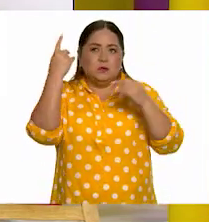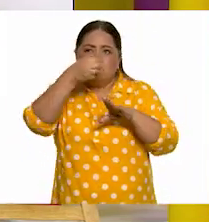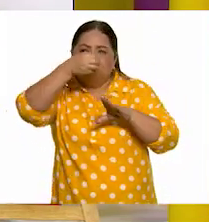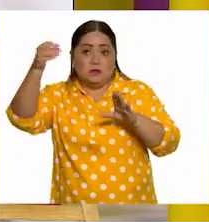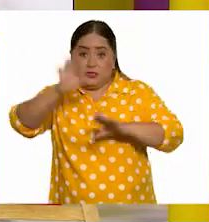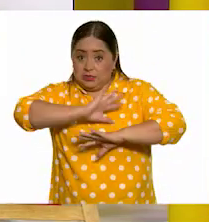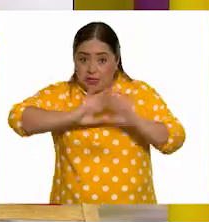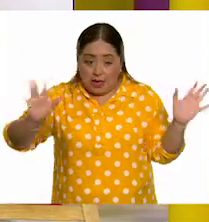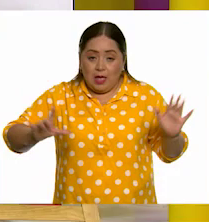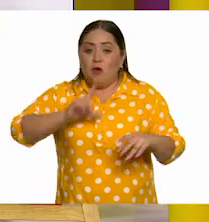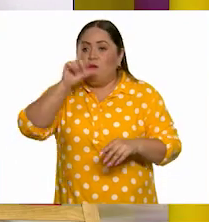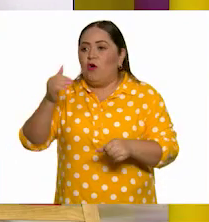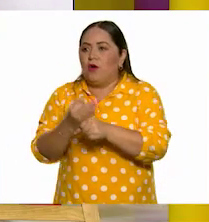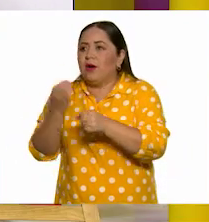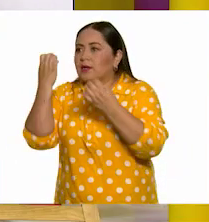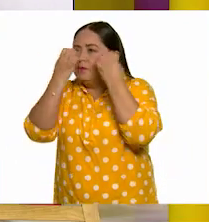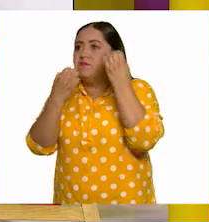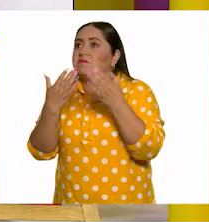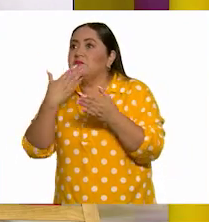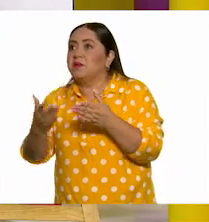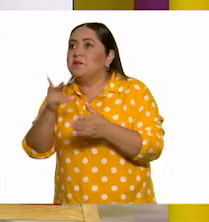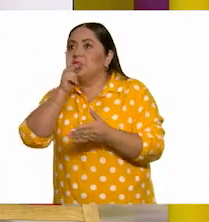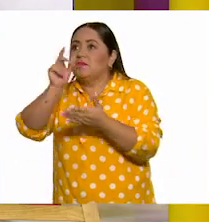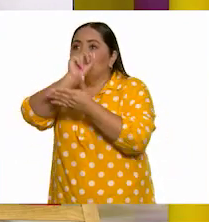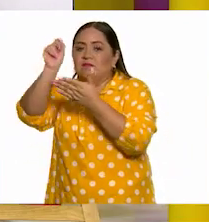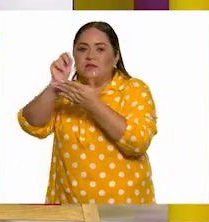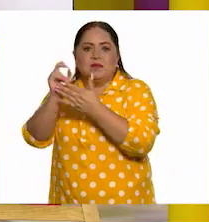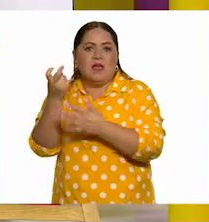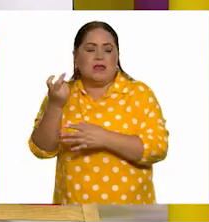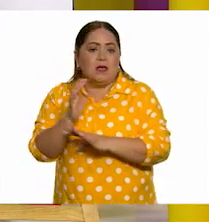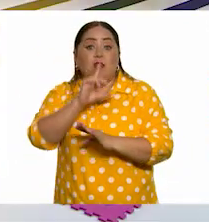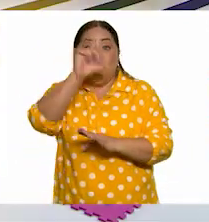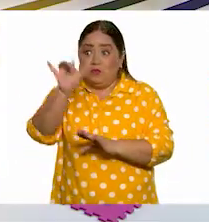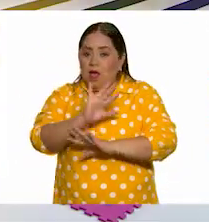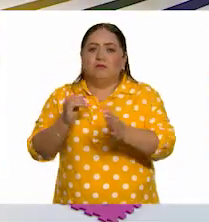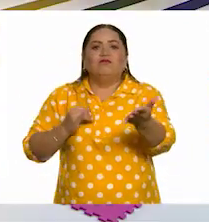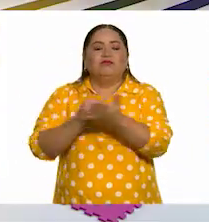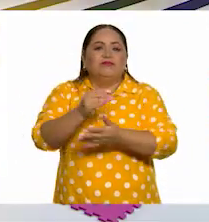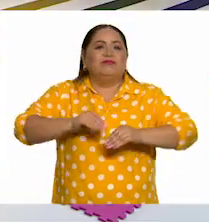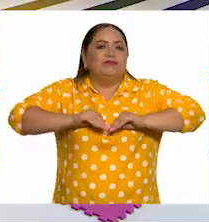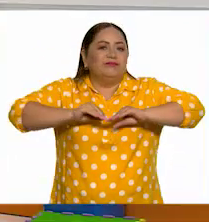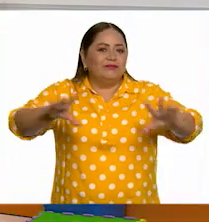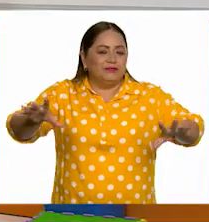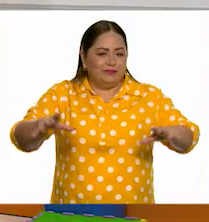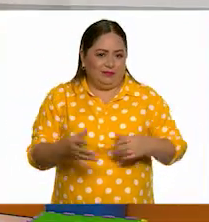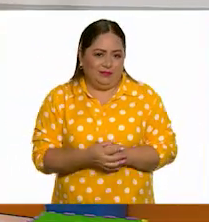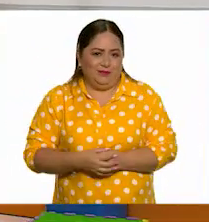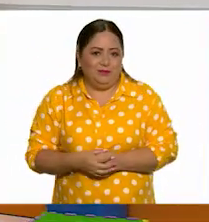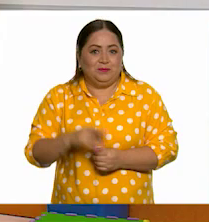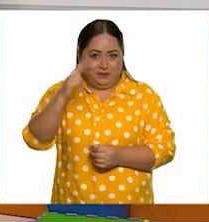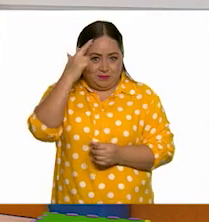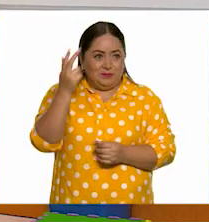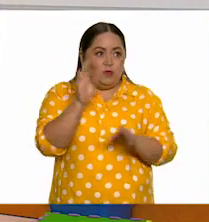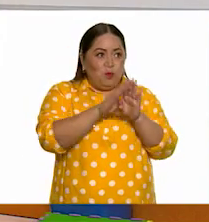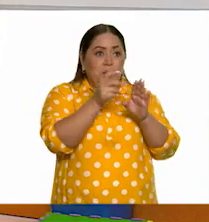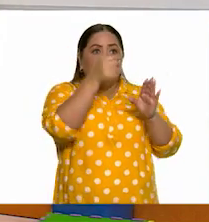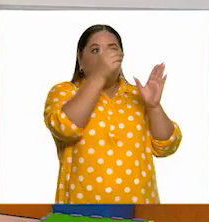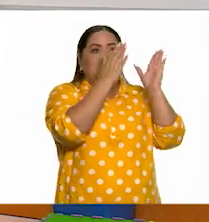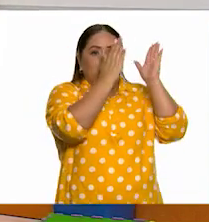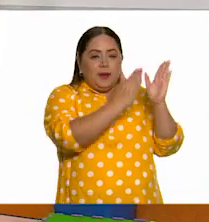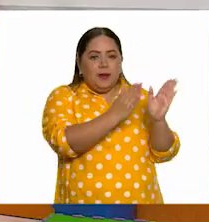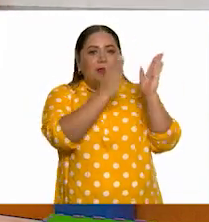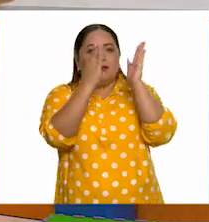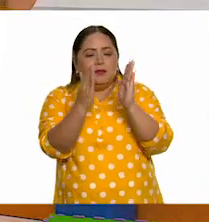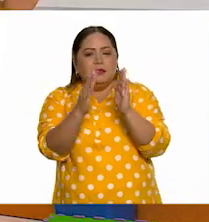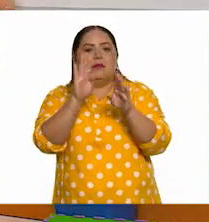ya después, como hoy, vamos a revisar que estén bien escritas las palabras. Y recuerden que ya habíamos hecho una secuencia. Que primero,